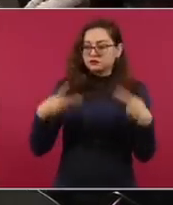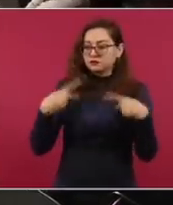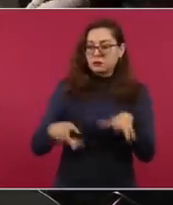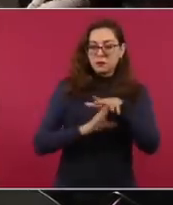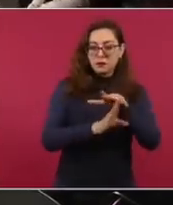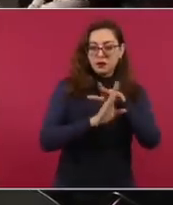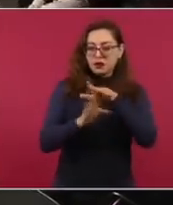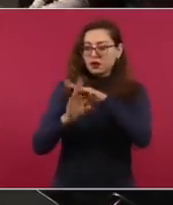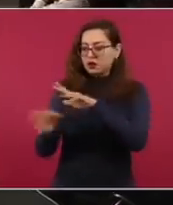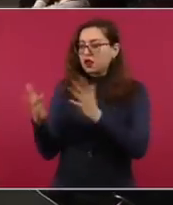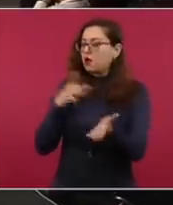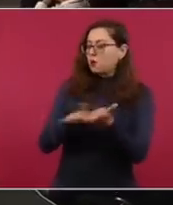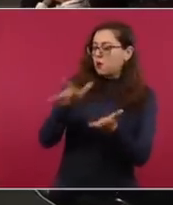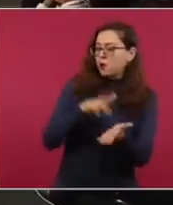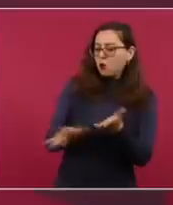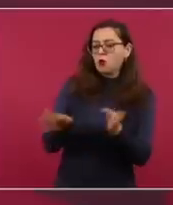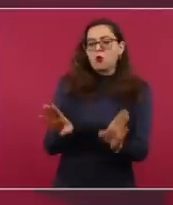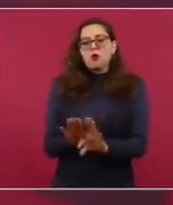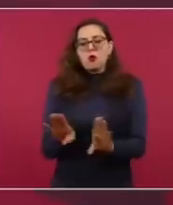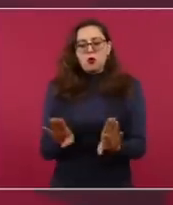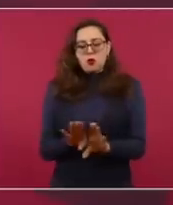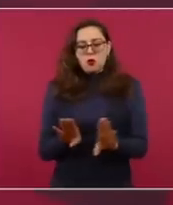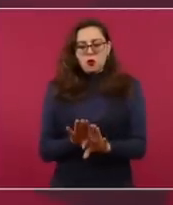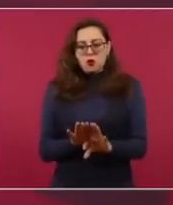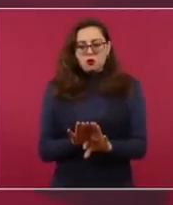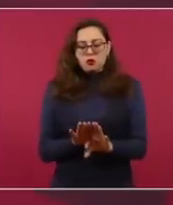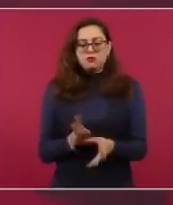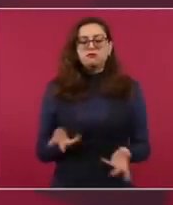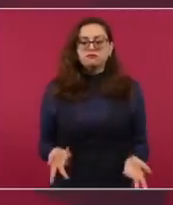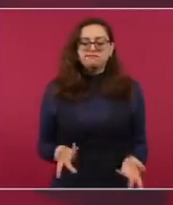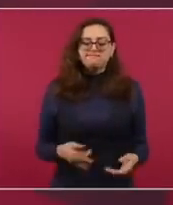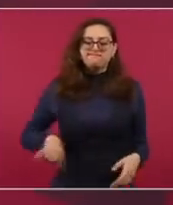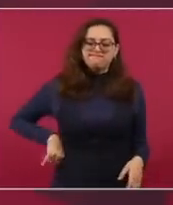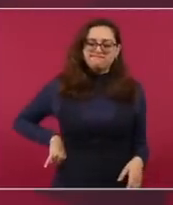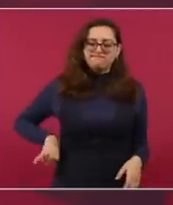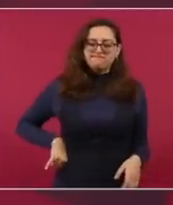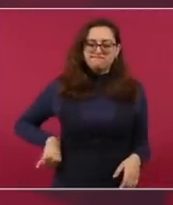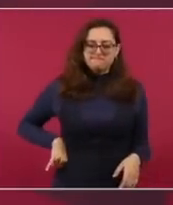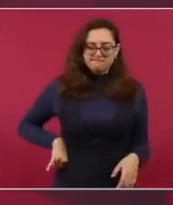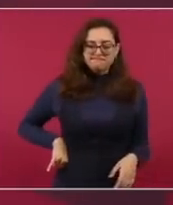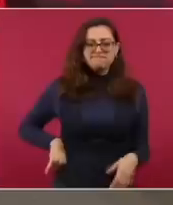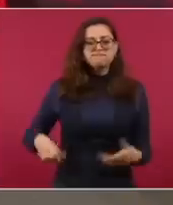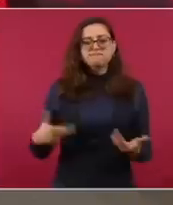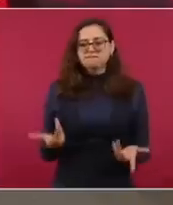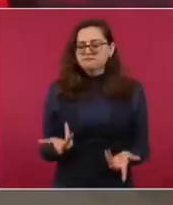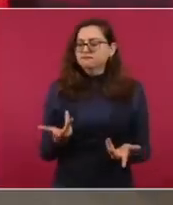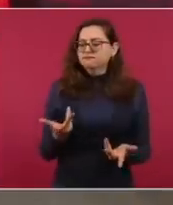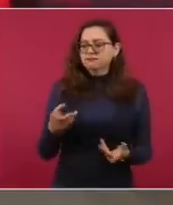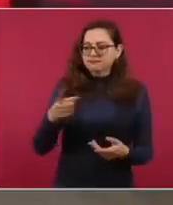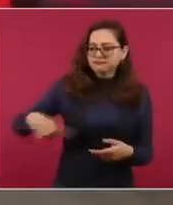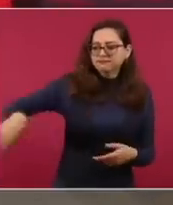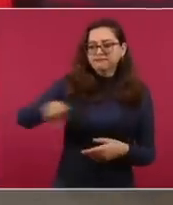que nuestro interés de que no haya persecución, de que no haya